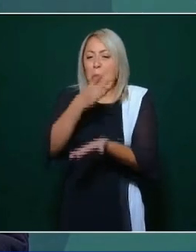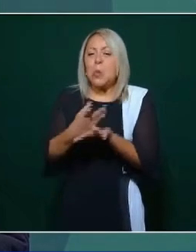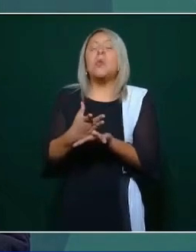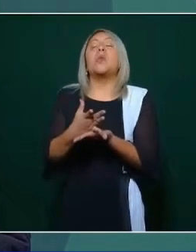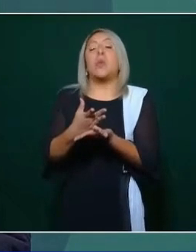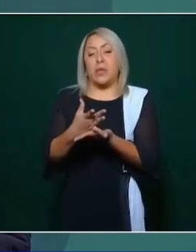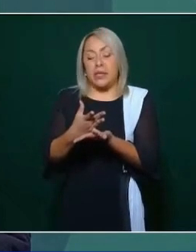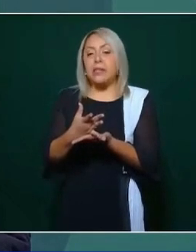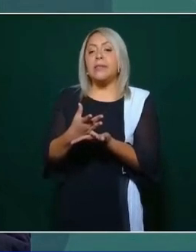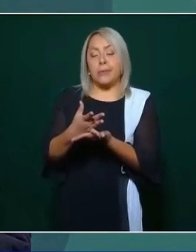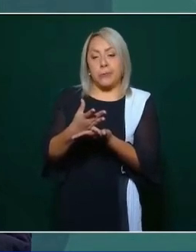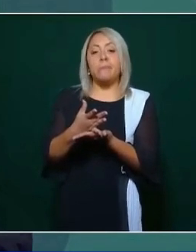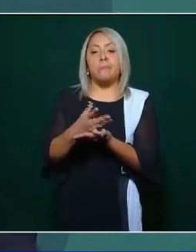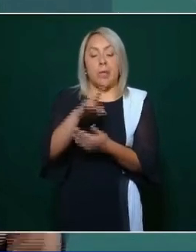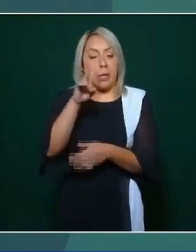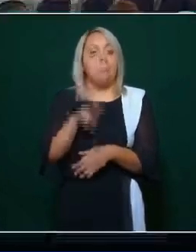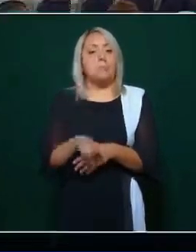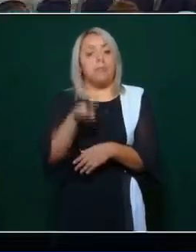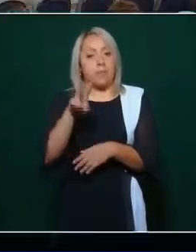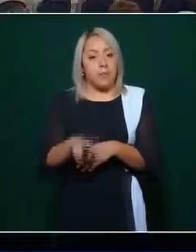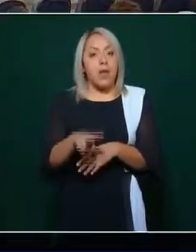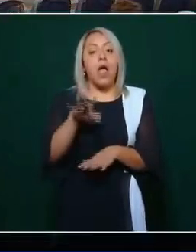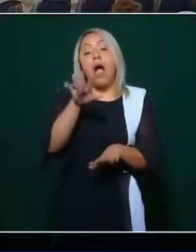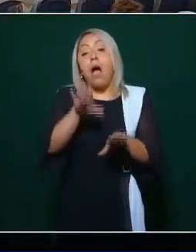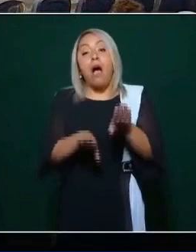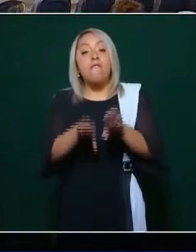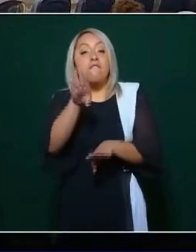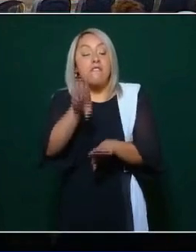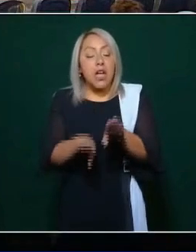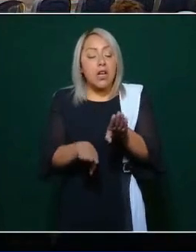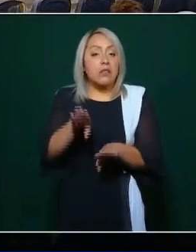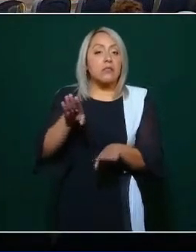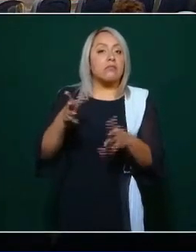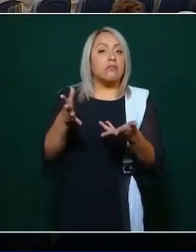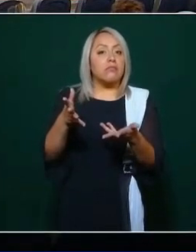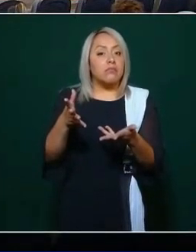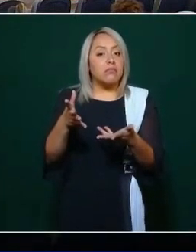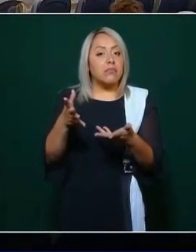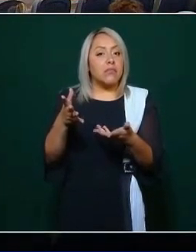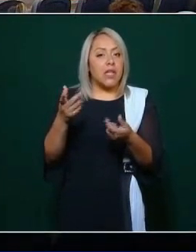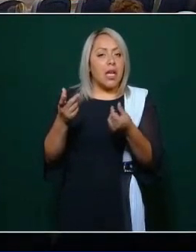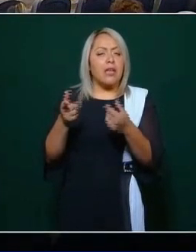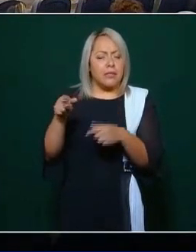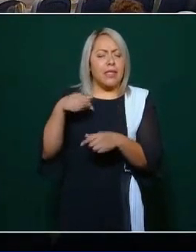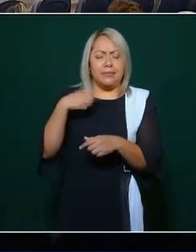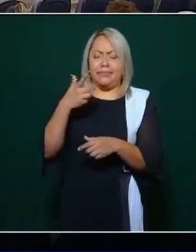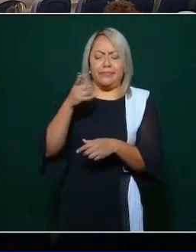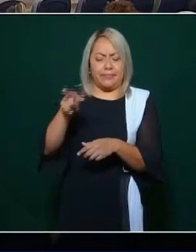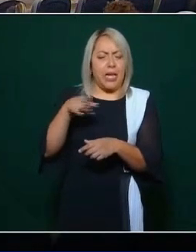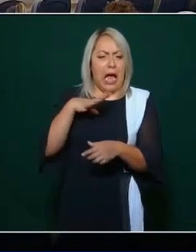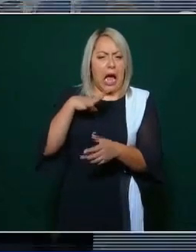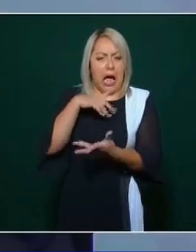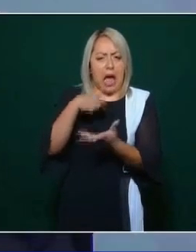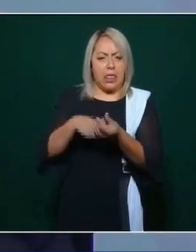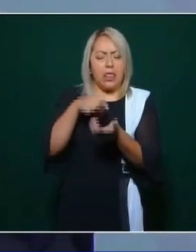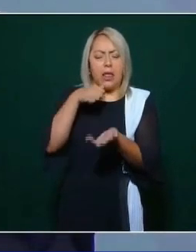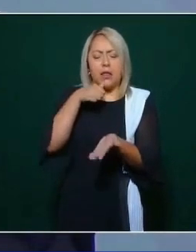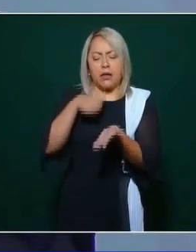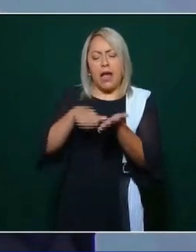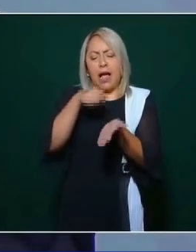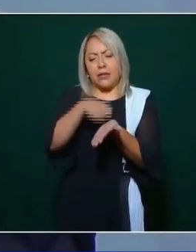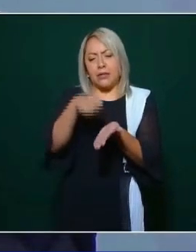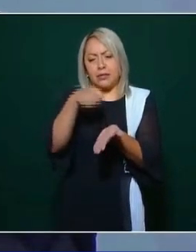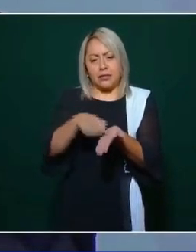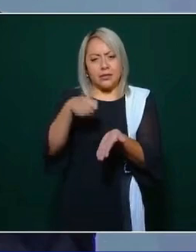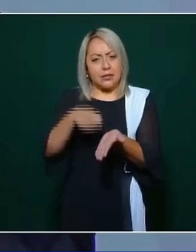A veces hasta y ahí vienen las cartas se